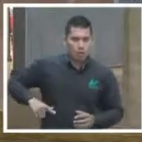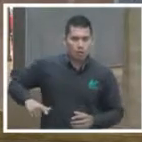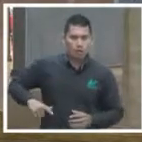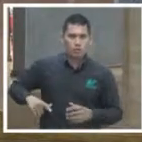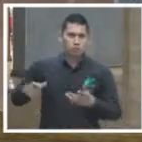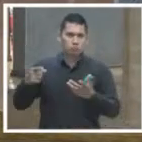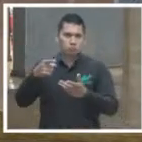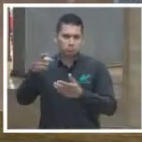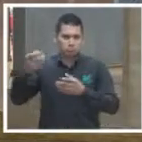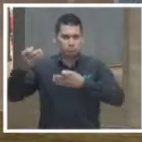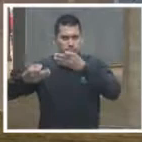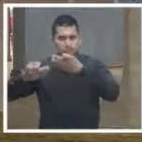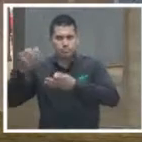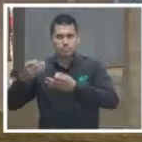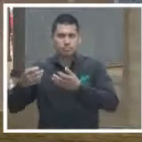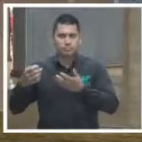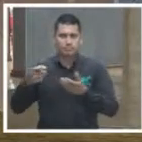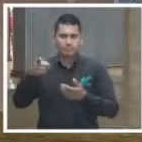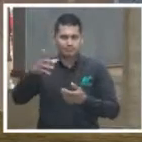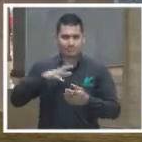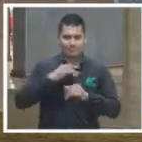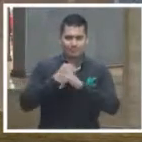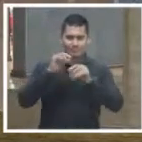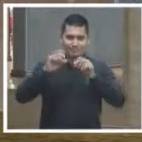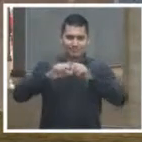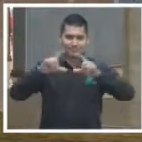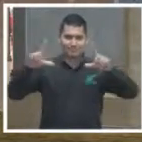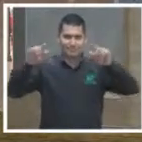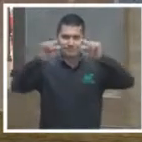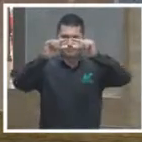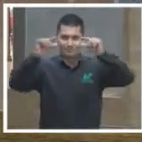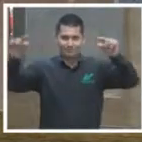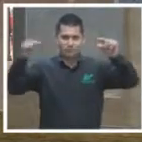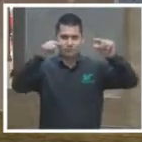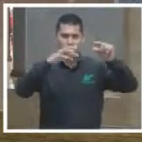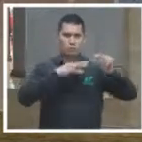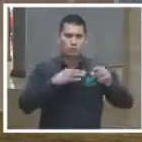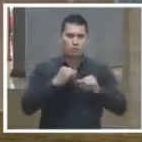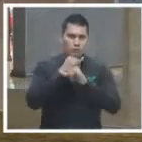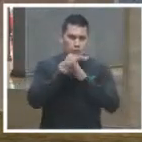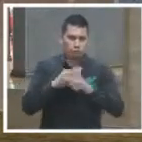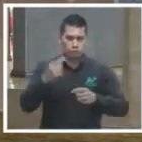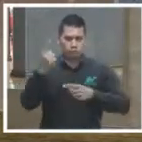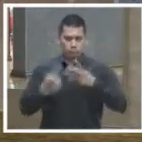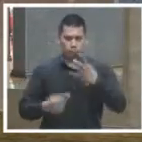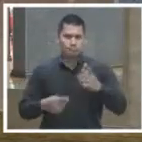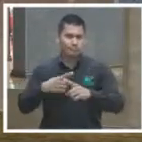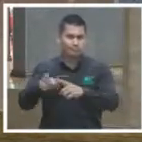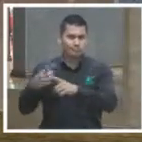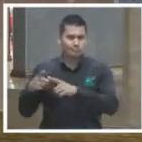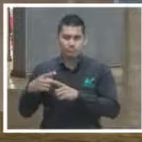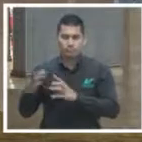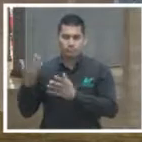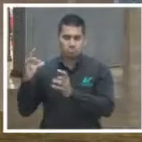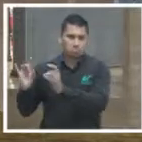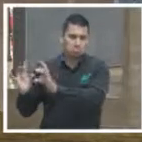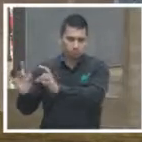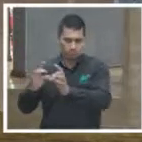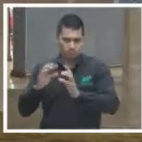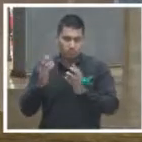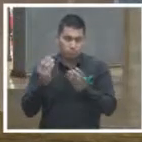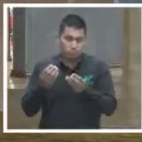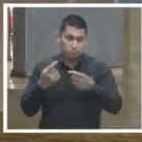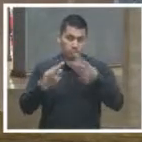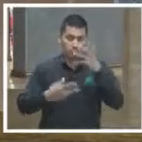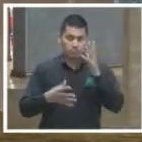en este portal en donde prácticamente se puede consultar información de todos los casos que se